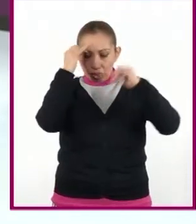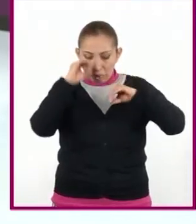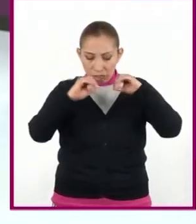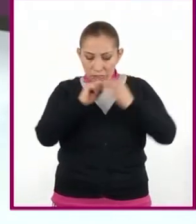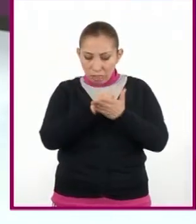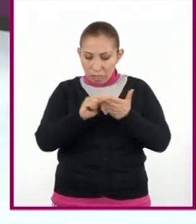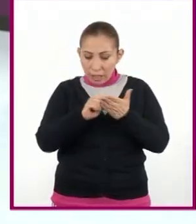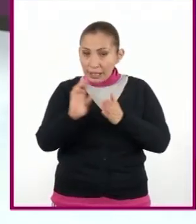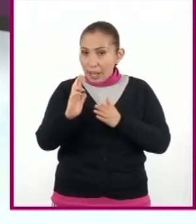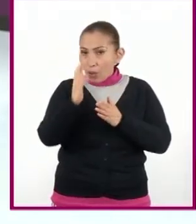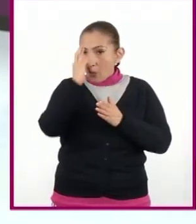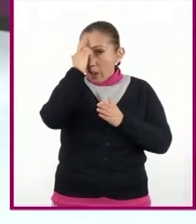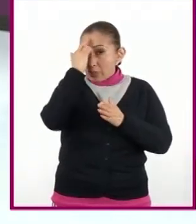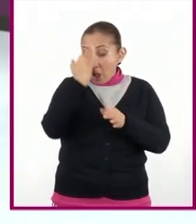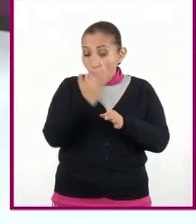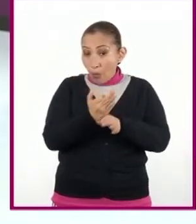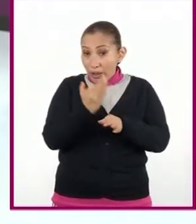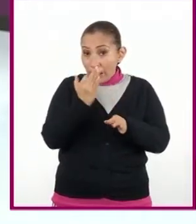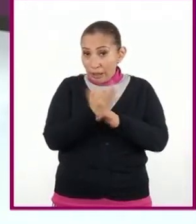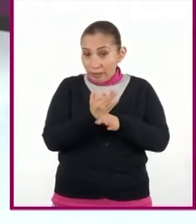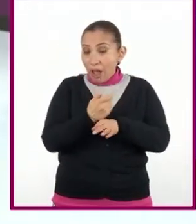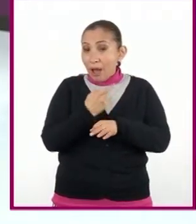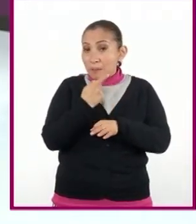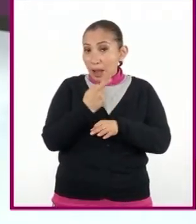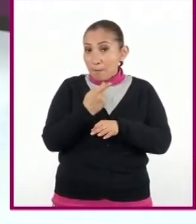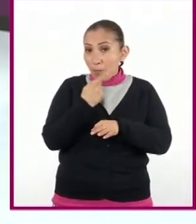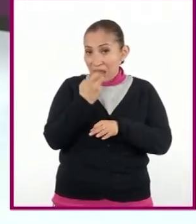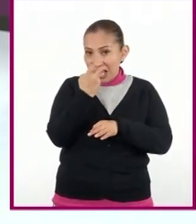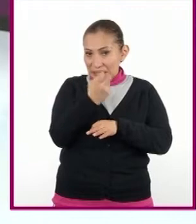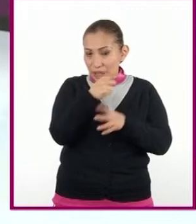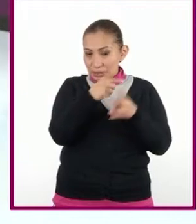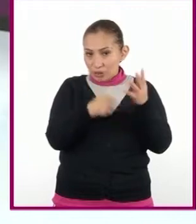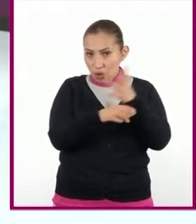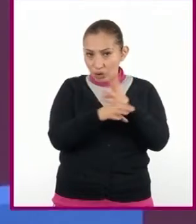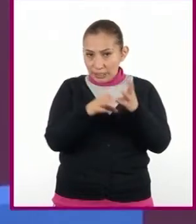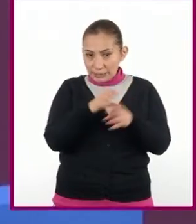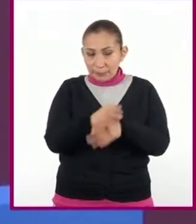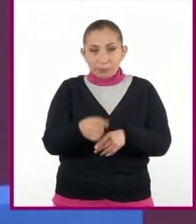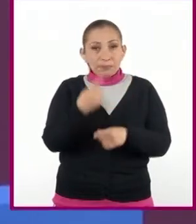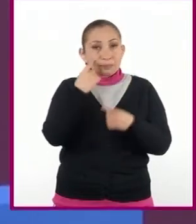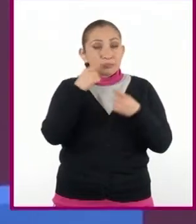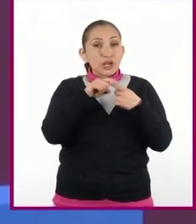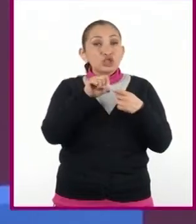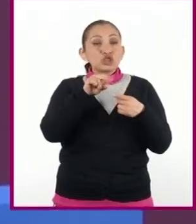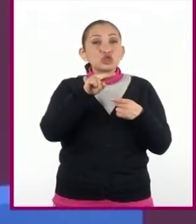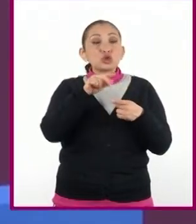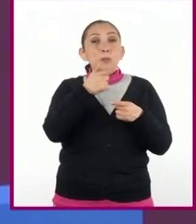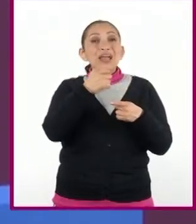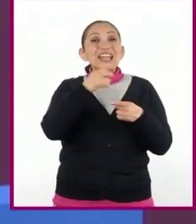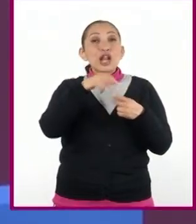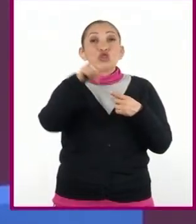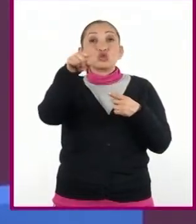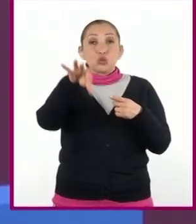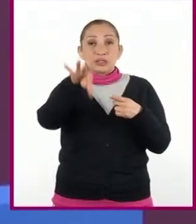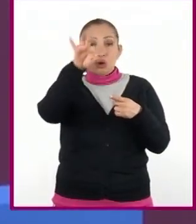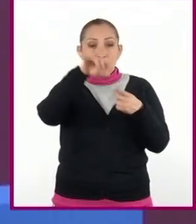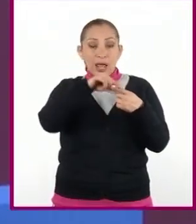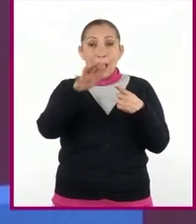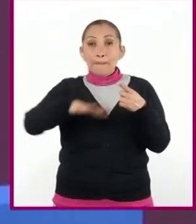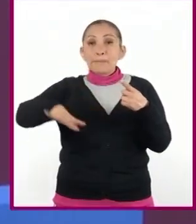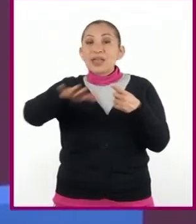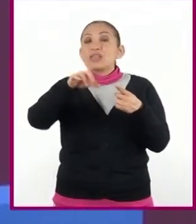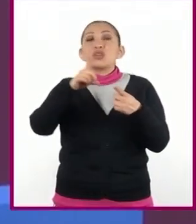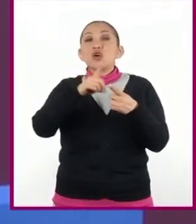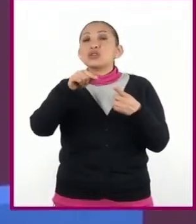recuerden que hasta este momento hemos hablado de los siguientes elementos. El subgénero que queremos, el ambiente y